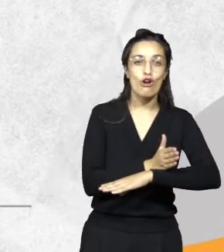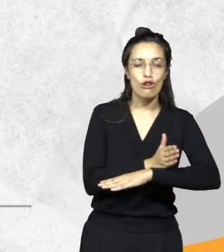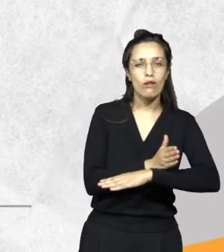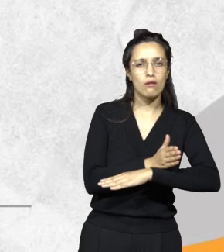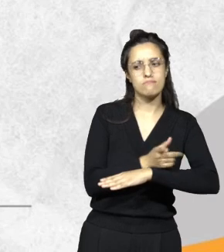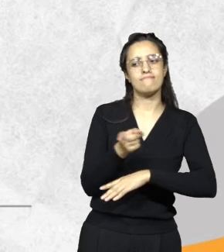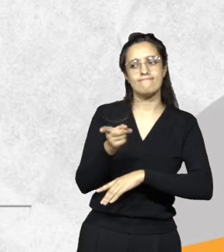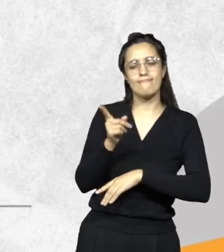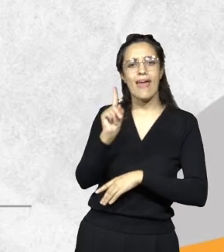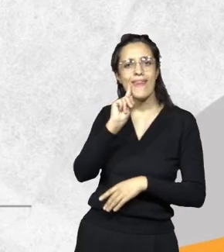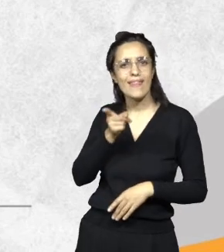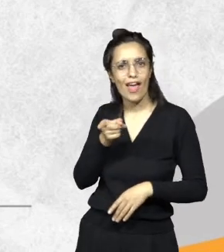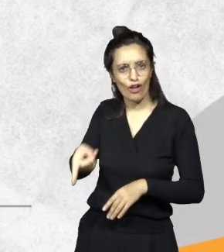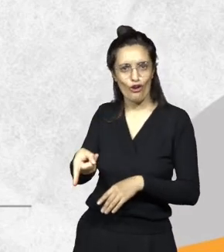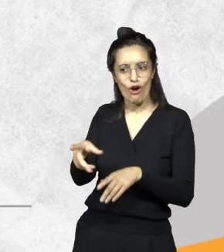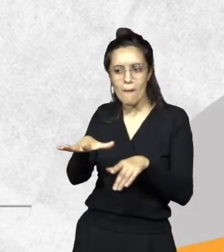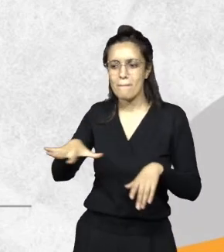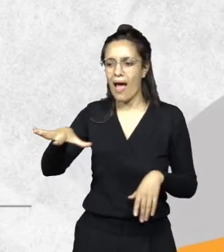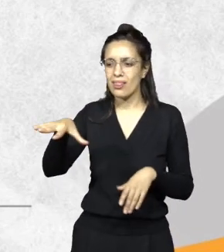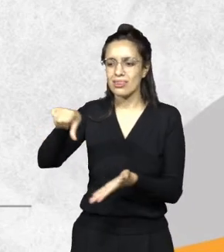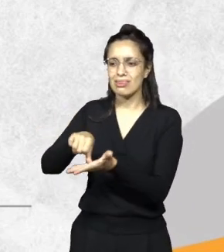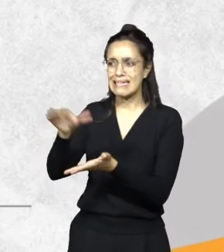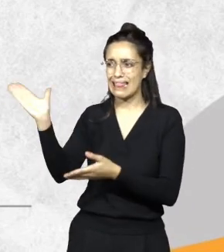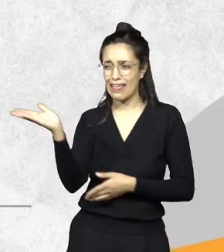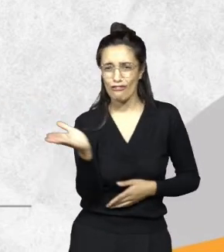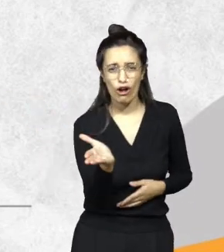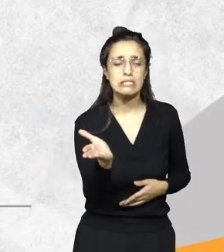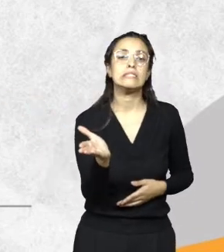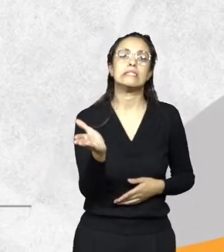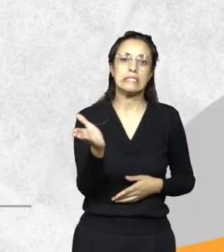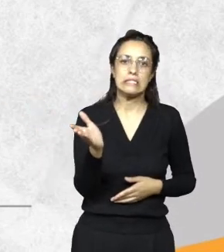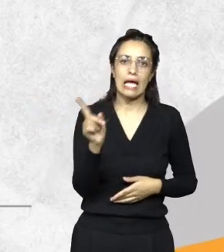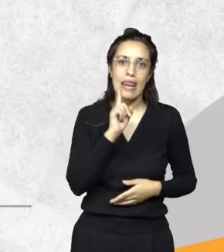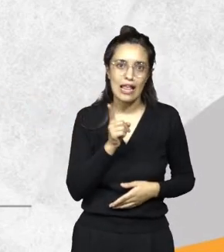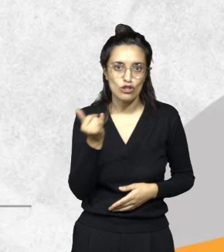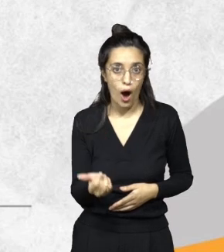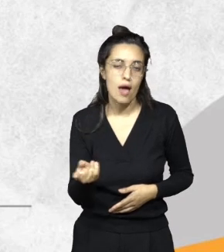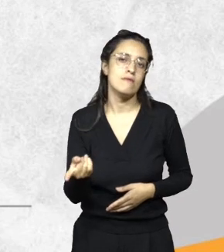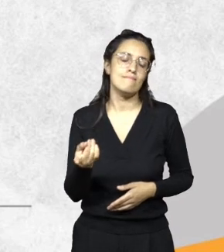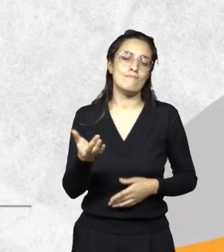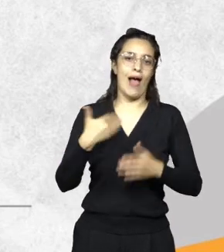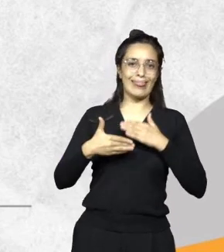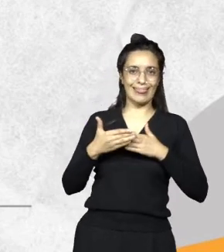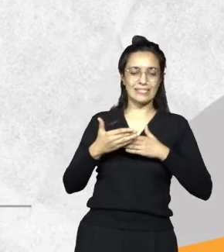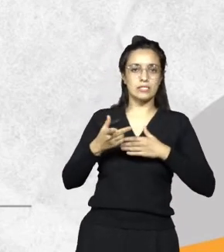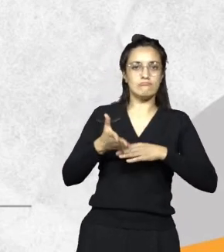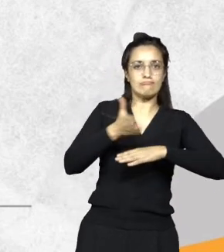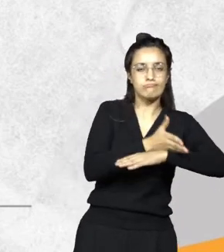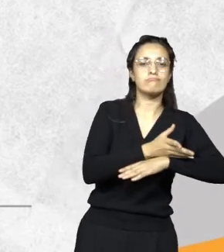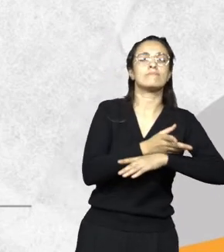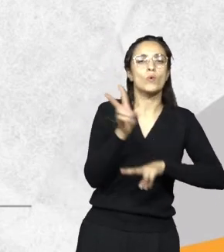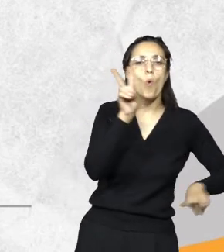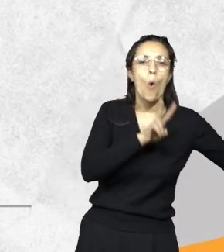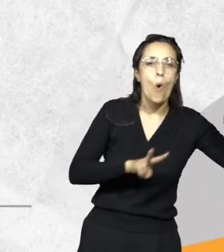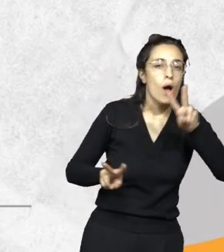Es decir, ¿hay riesgo de que me deforesten esta parte de la provincia? Bueno, vamos a ver, vamos a buscar, a hacer algún